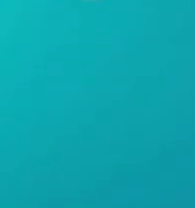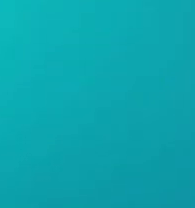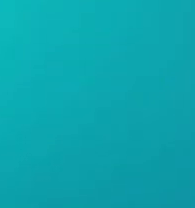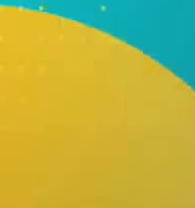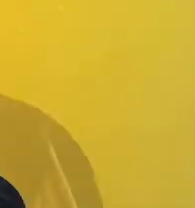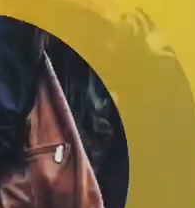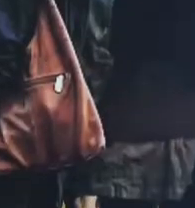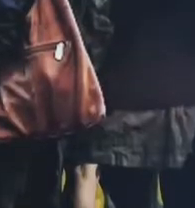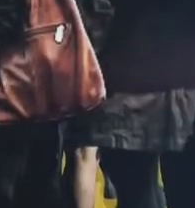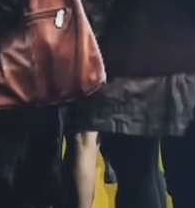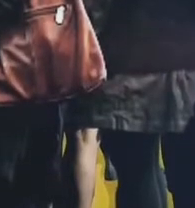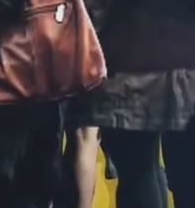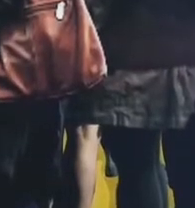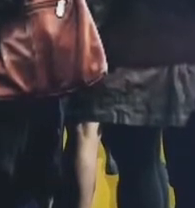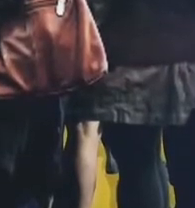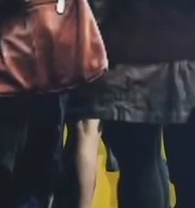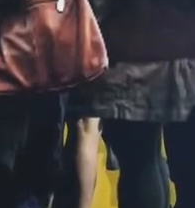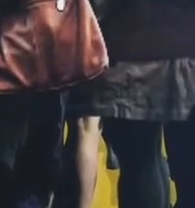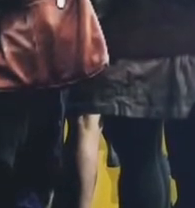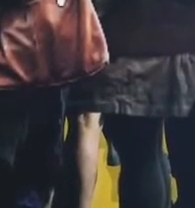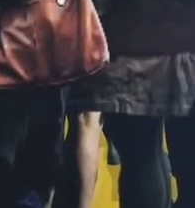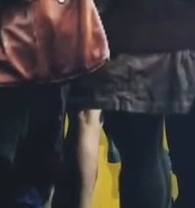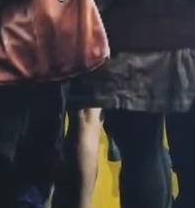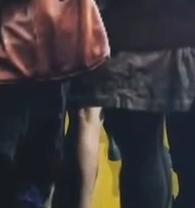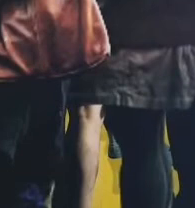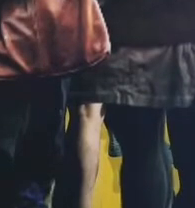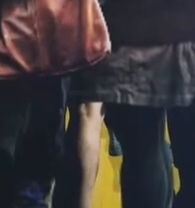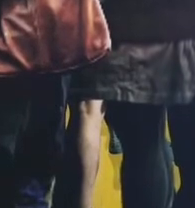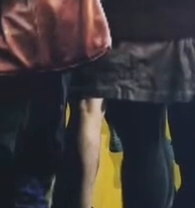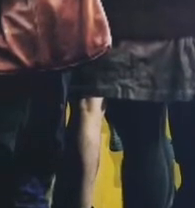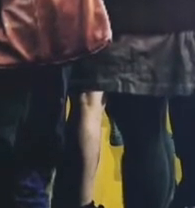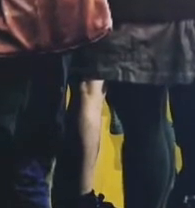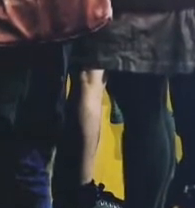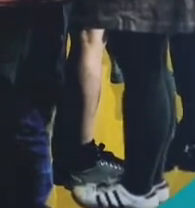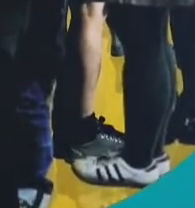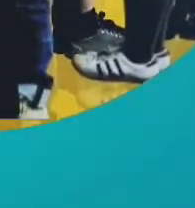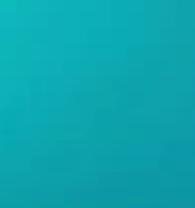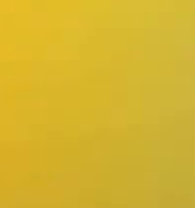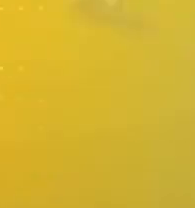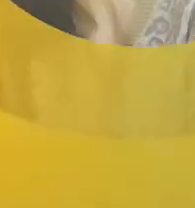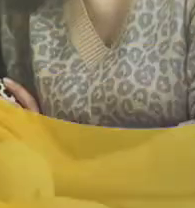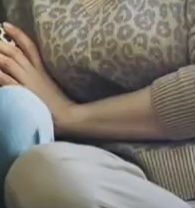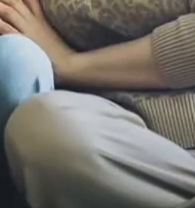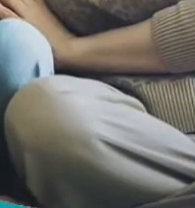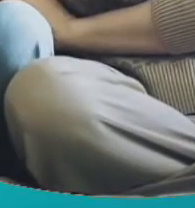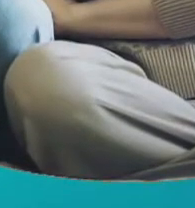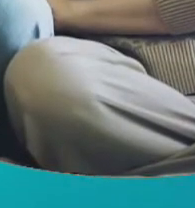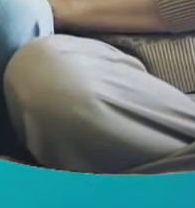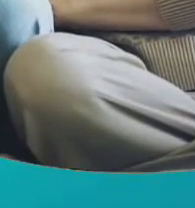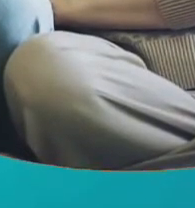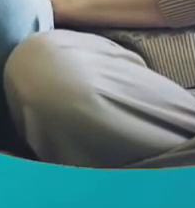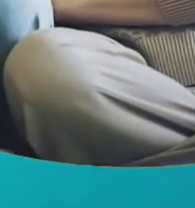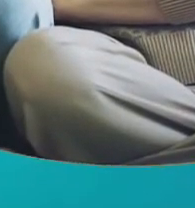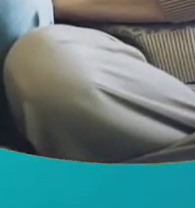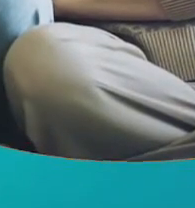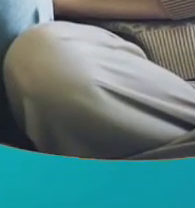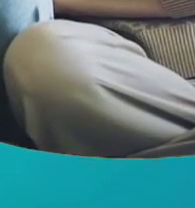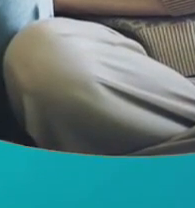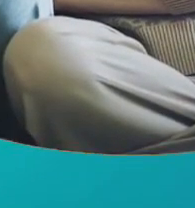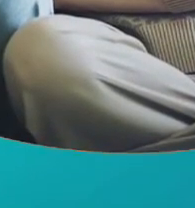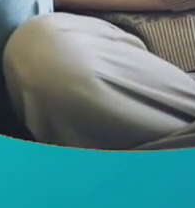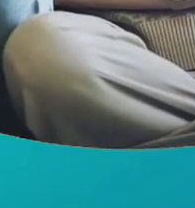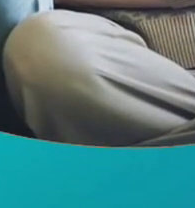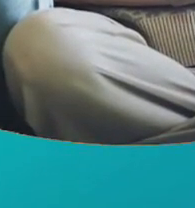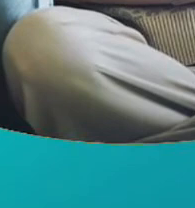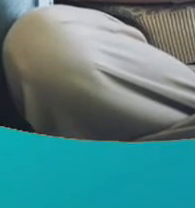públicos. Evita los lugares concurridos. Tomemos con responsabilidad esta nueva realidad y sigamos las medidas de higiene